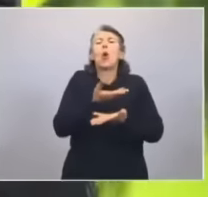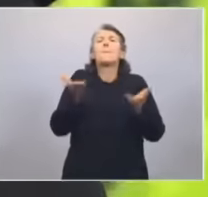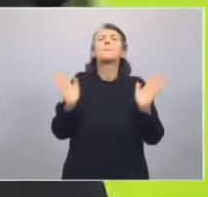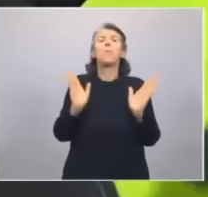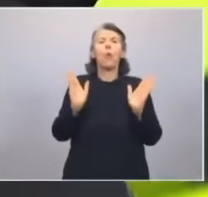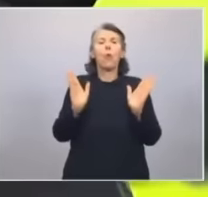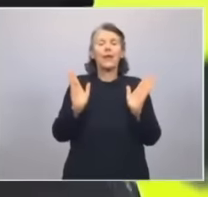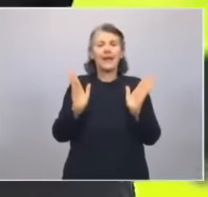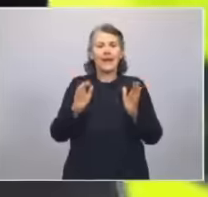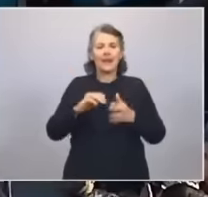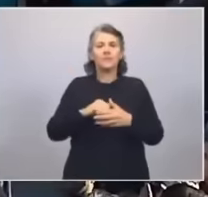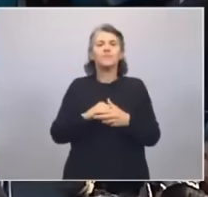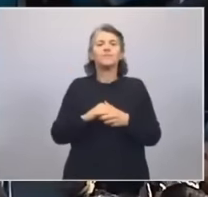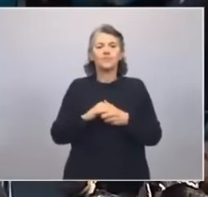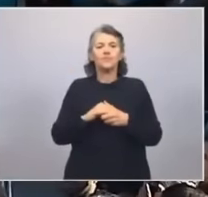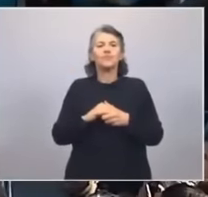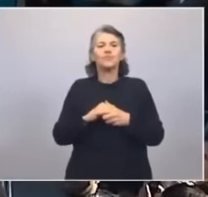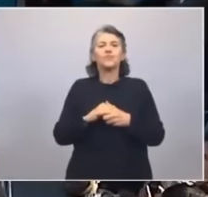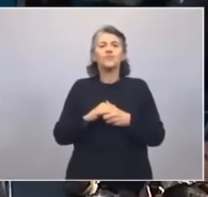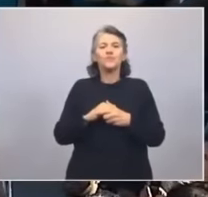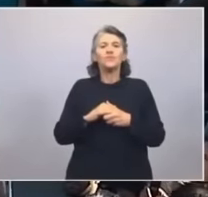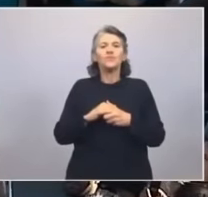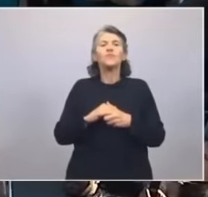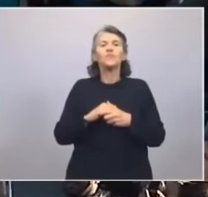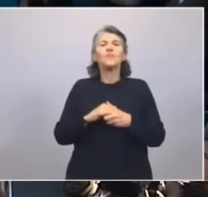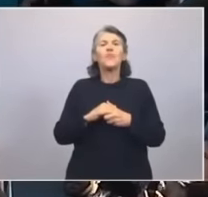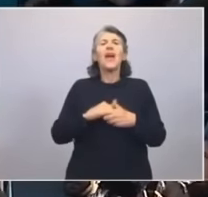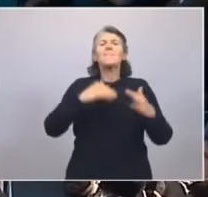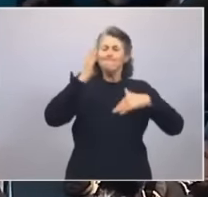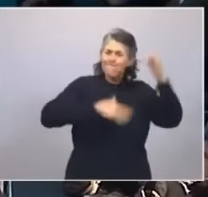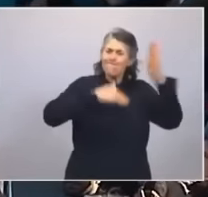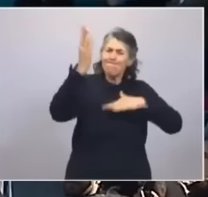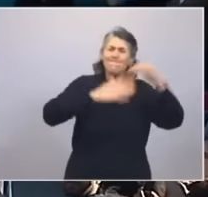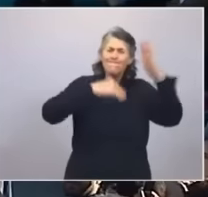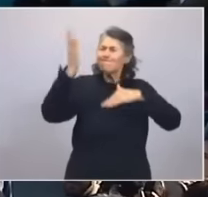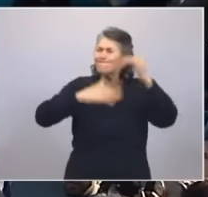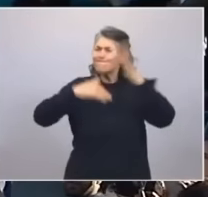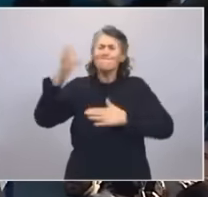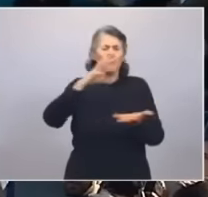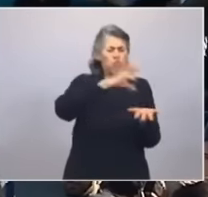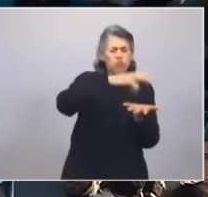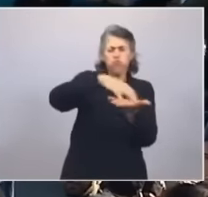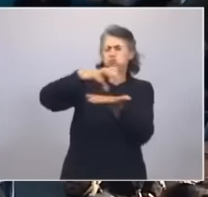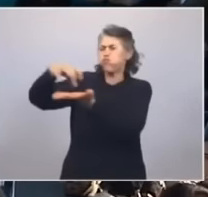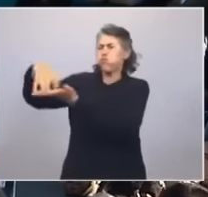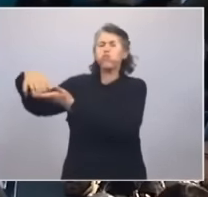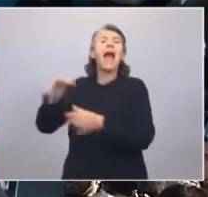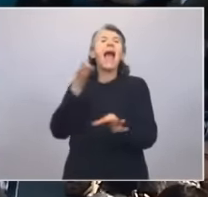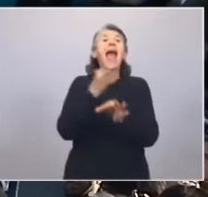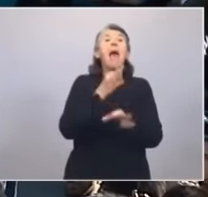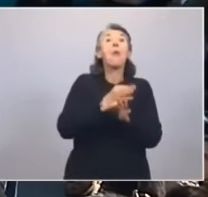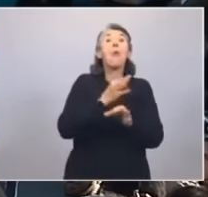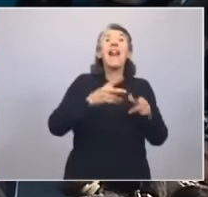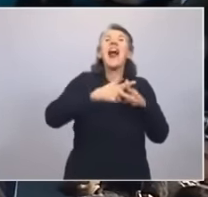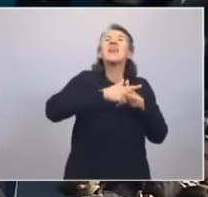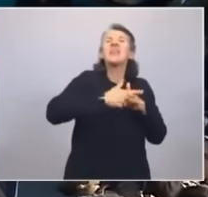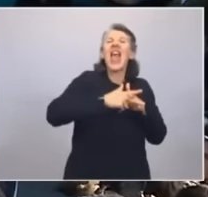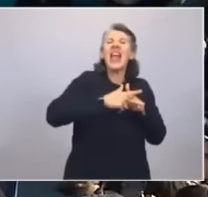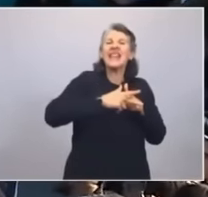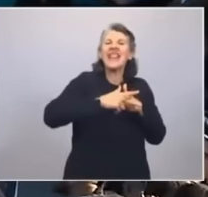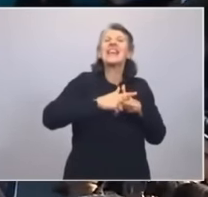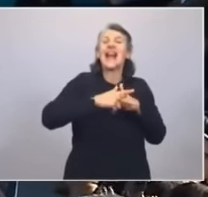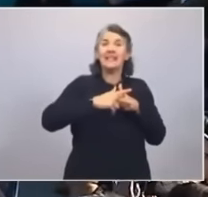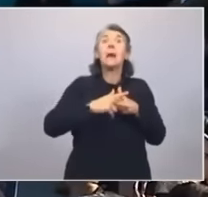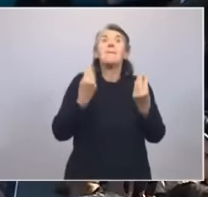del compromiso de construir el doble de escuelas técnicas en la Argentina para que los pibes tengan